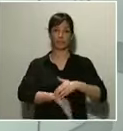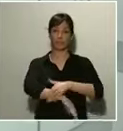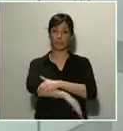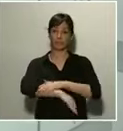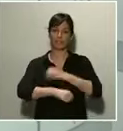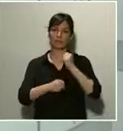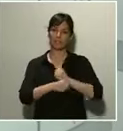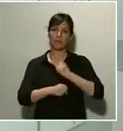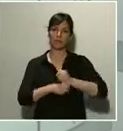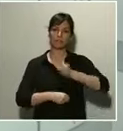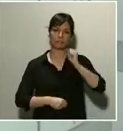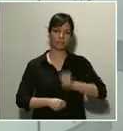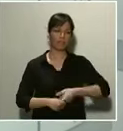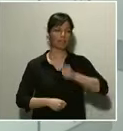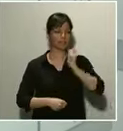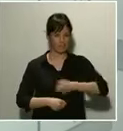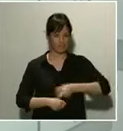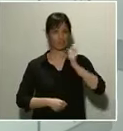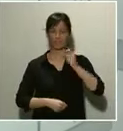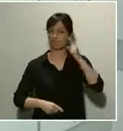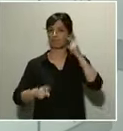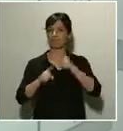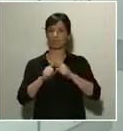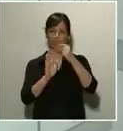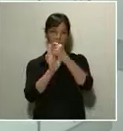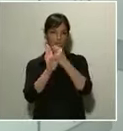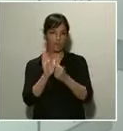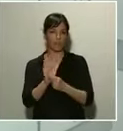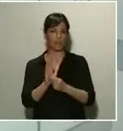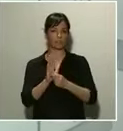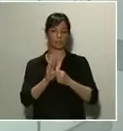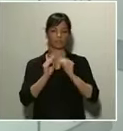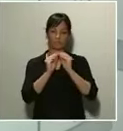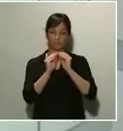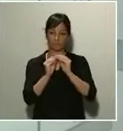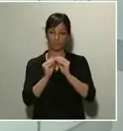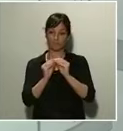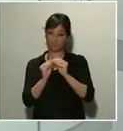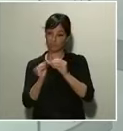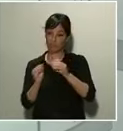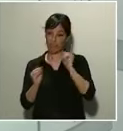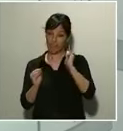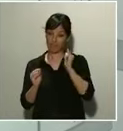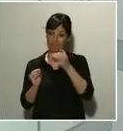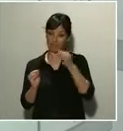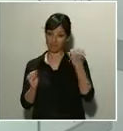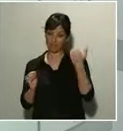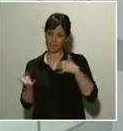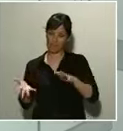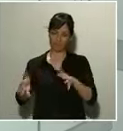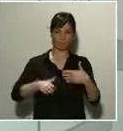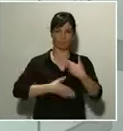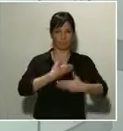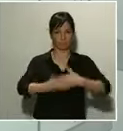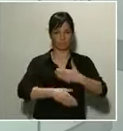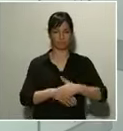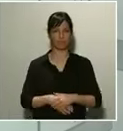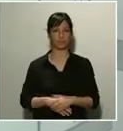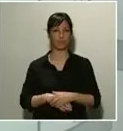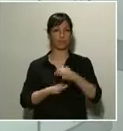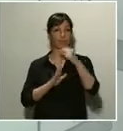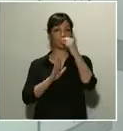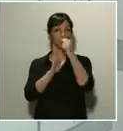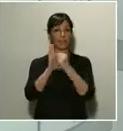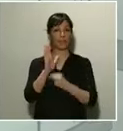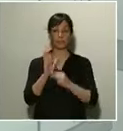medidas y en la aplicación y perfeccionamiento de las ya adoptadas, todas ellas dirigidas a tres objetivos